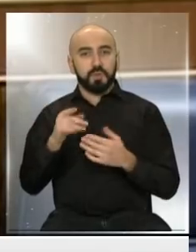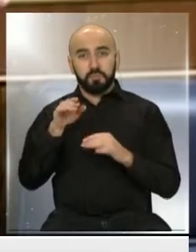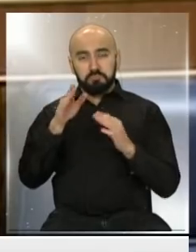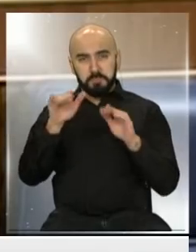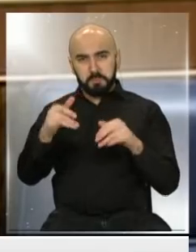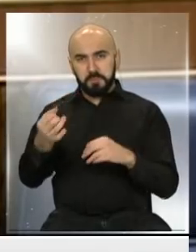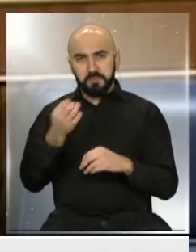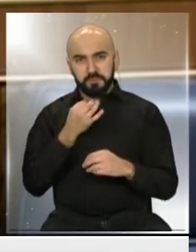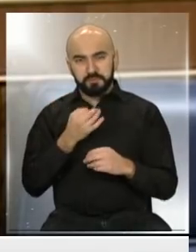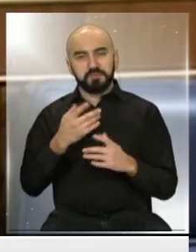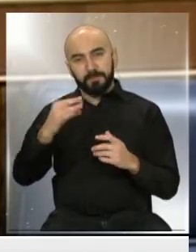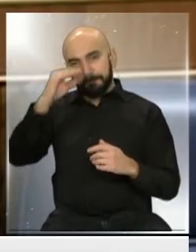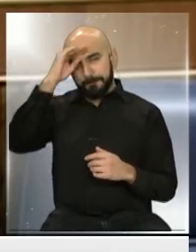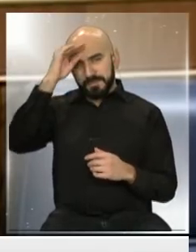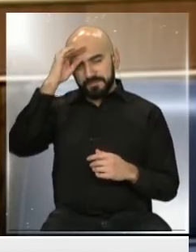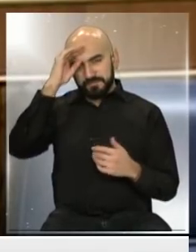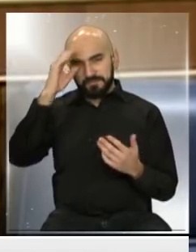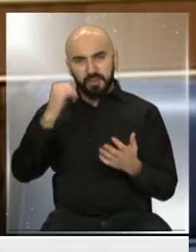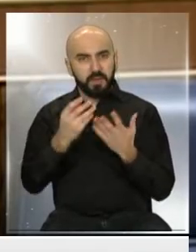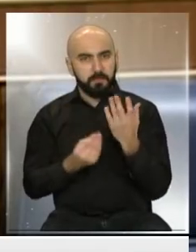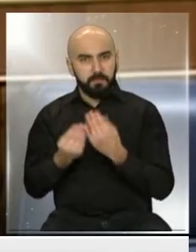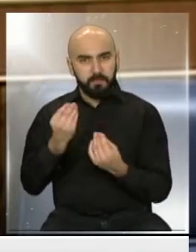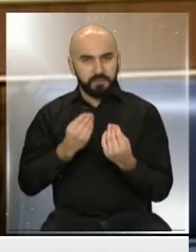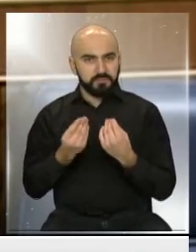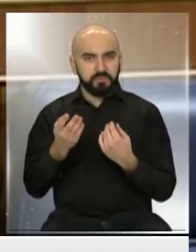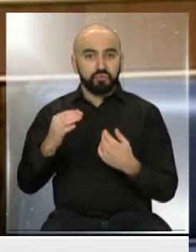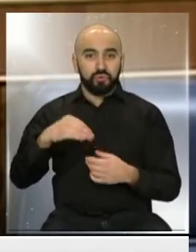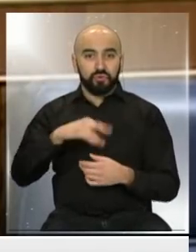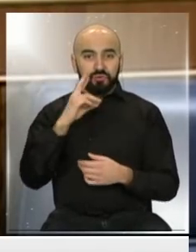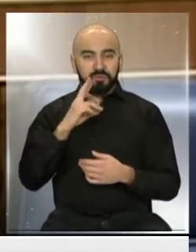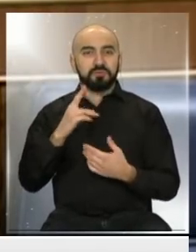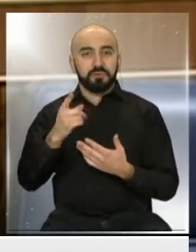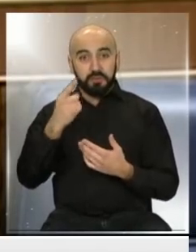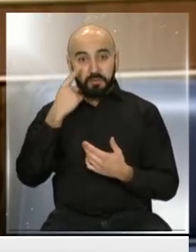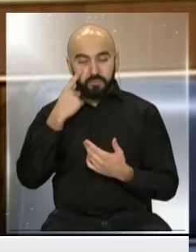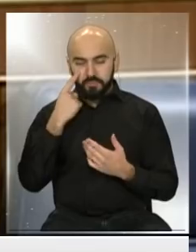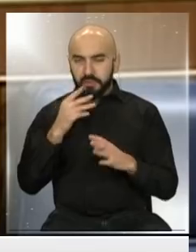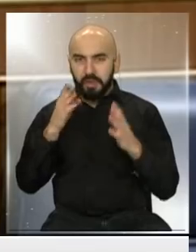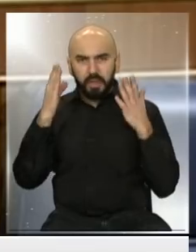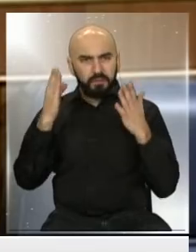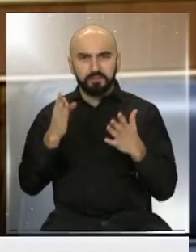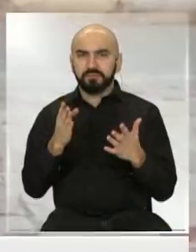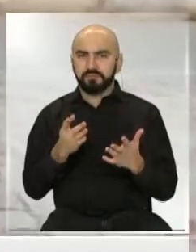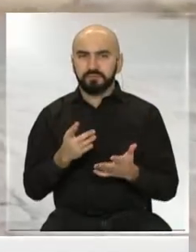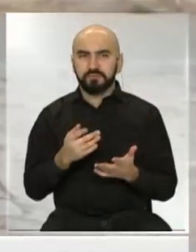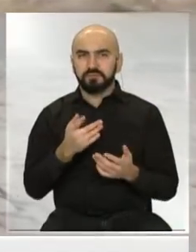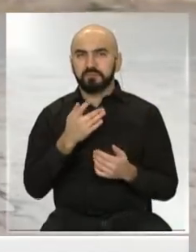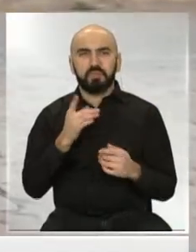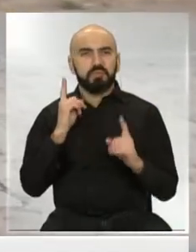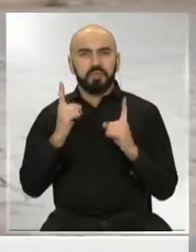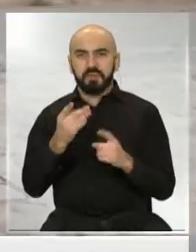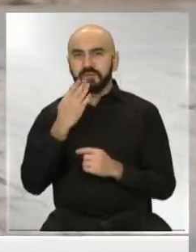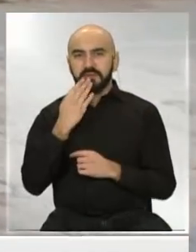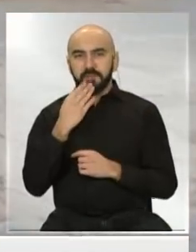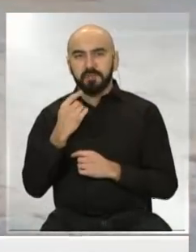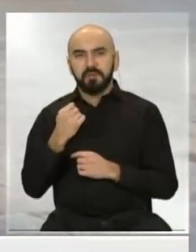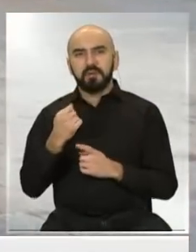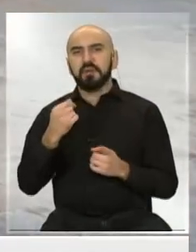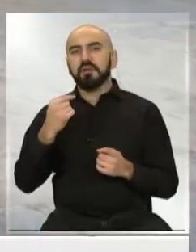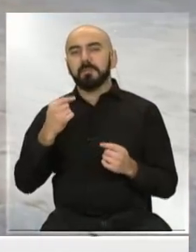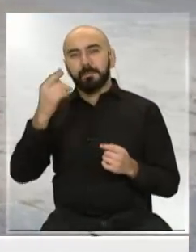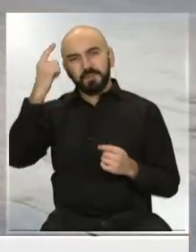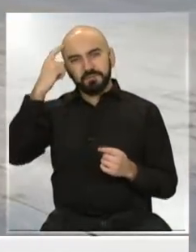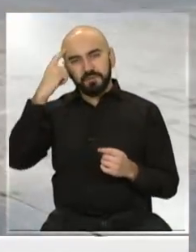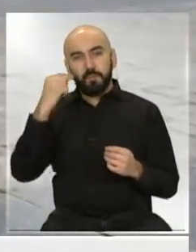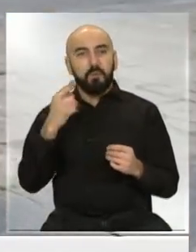experiencia de lo que está ocurriendo en el hemisferio norte, nosotros tenemos que mirarla con mucha atención. Hay que también mirar, ¿sabes?, que con mucha atención